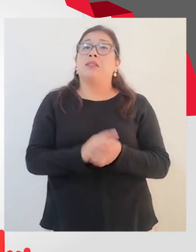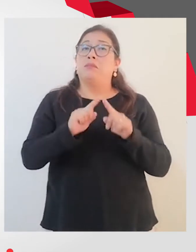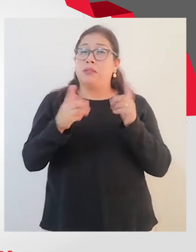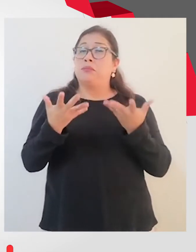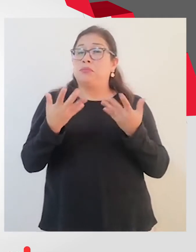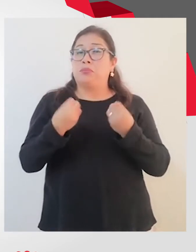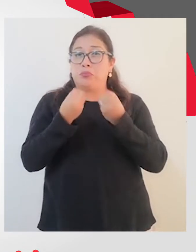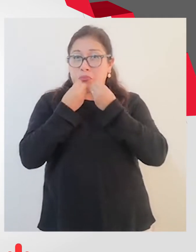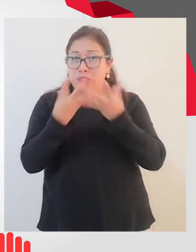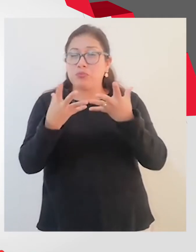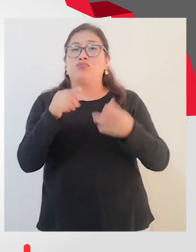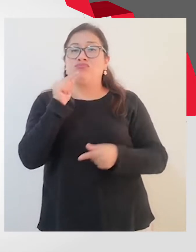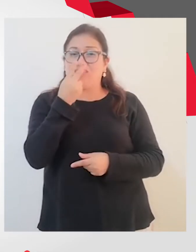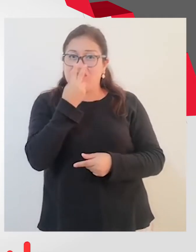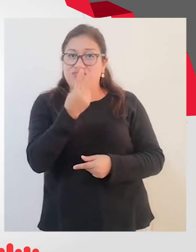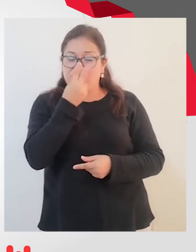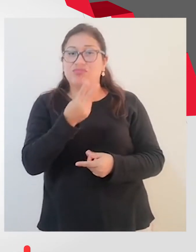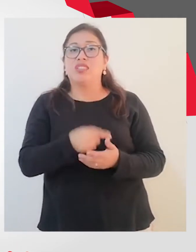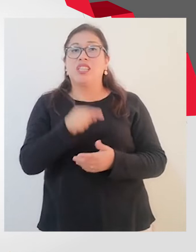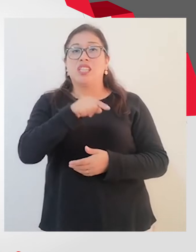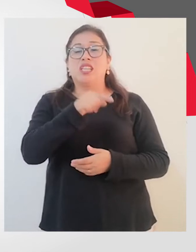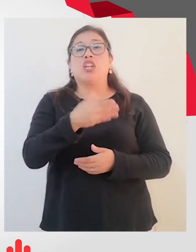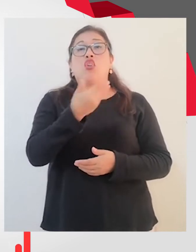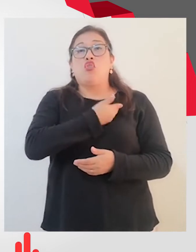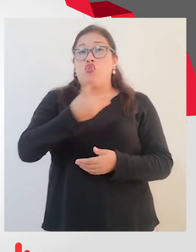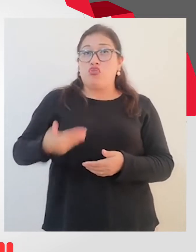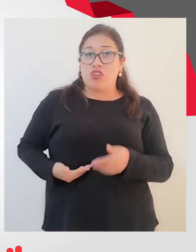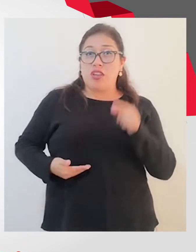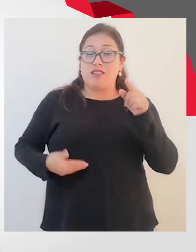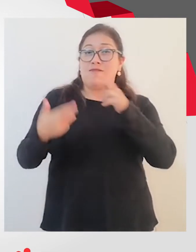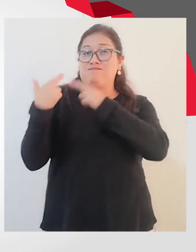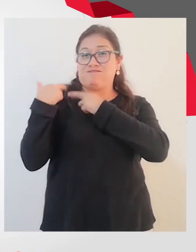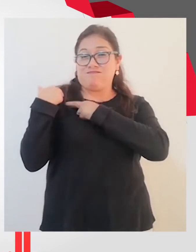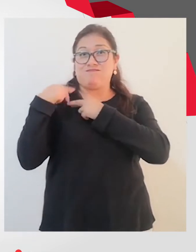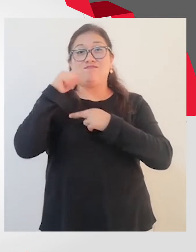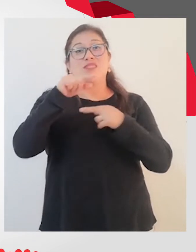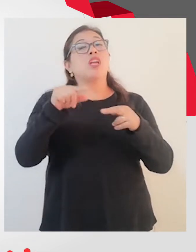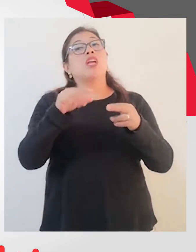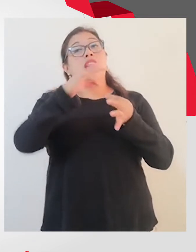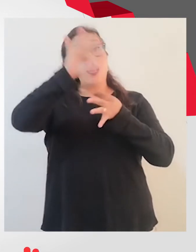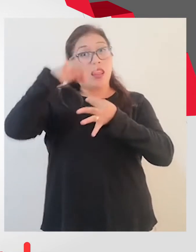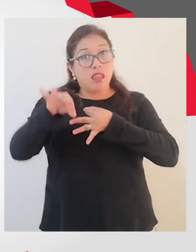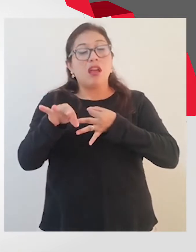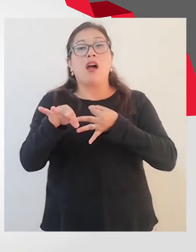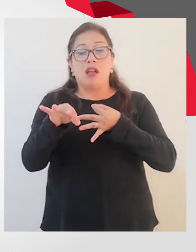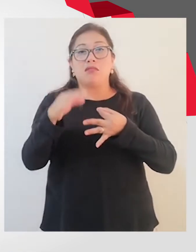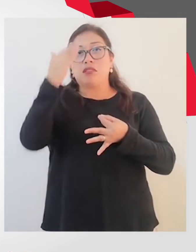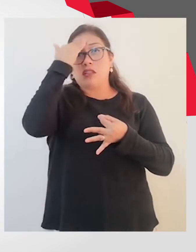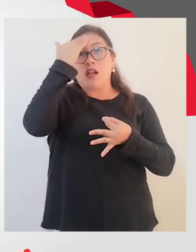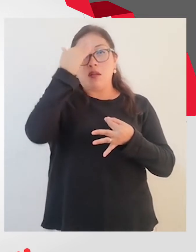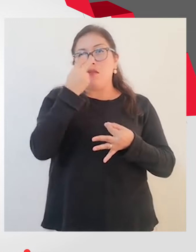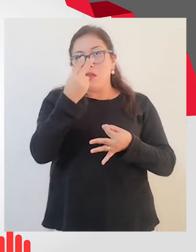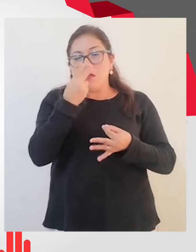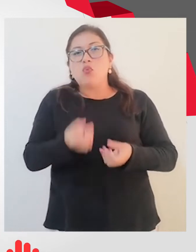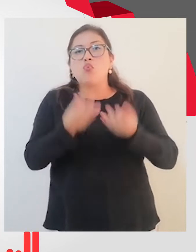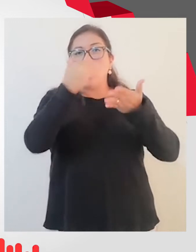regionales tengan en cuenta la importancia de contar con el registro de discapacidad